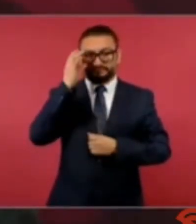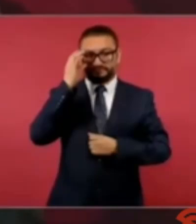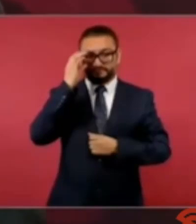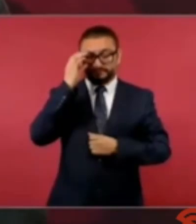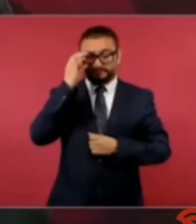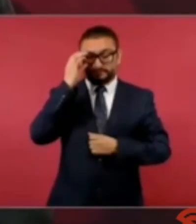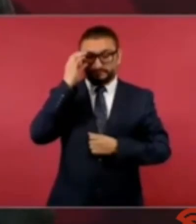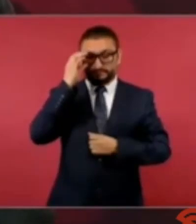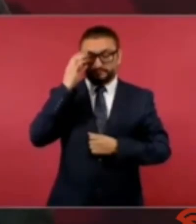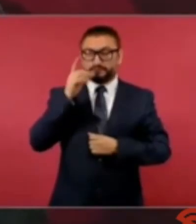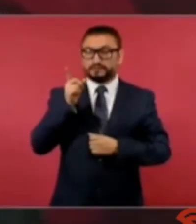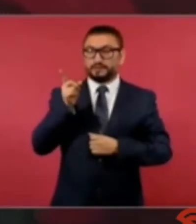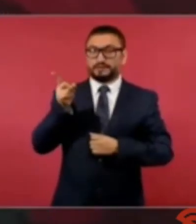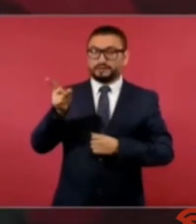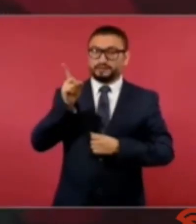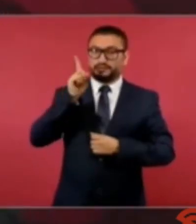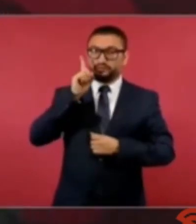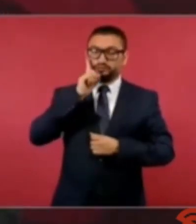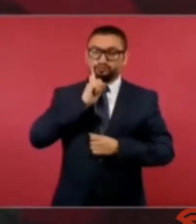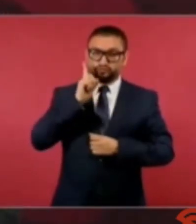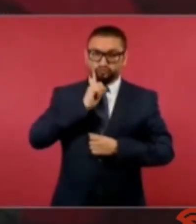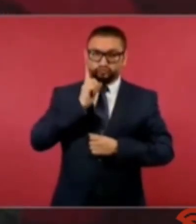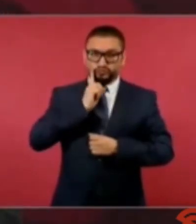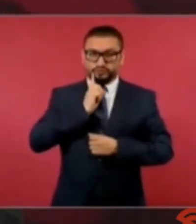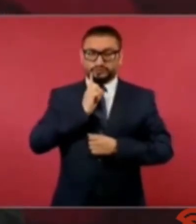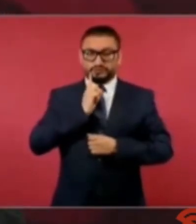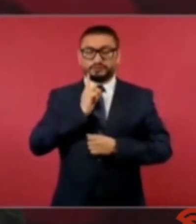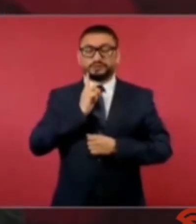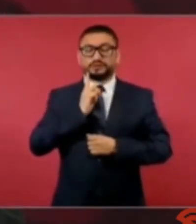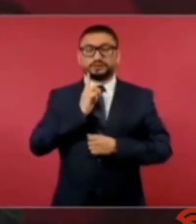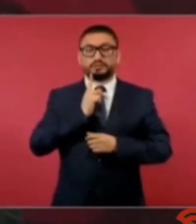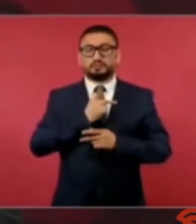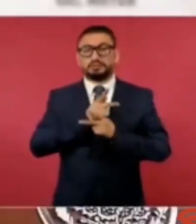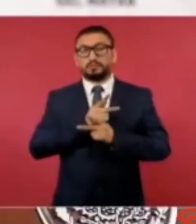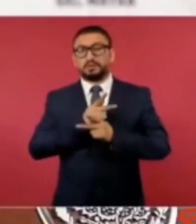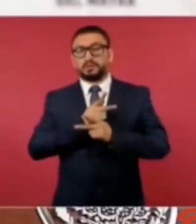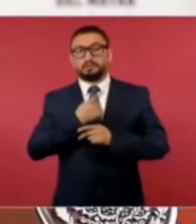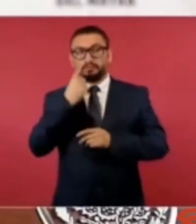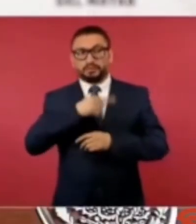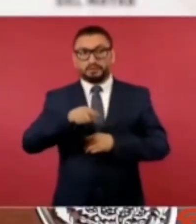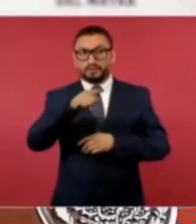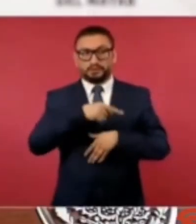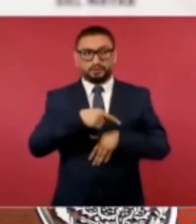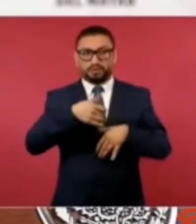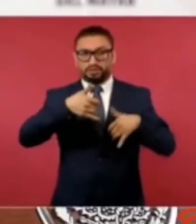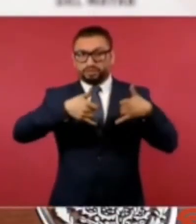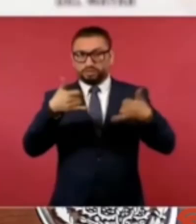tolerante a la indisciplina